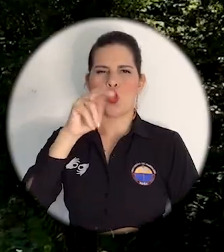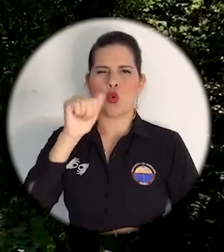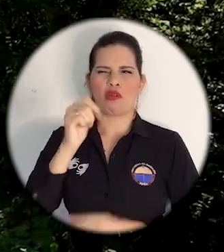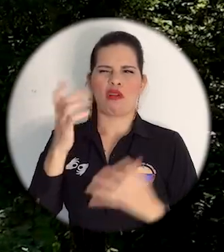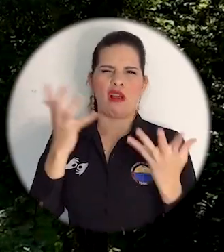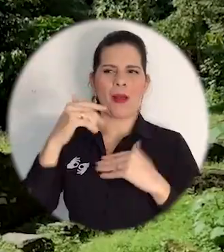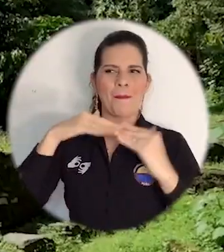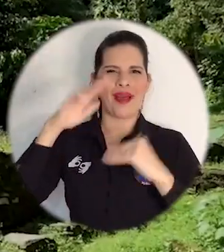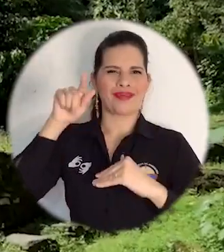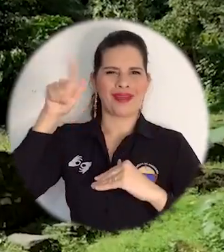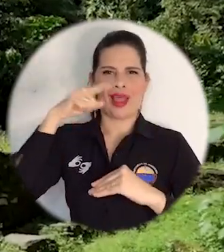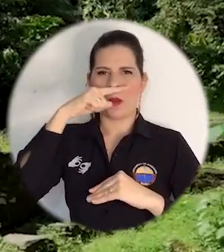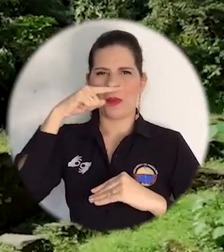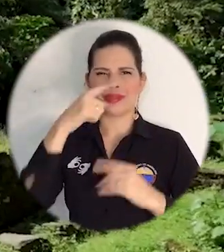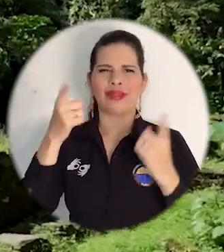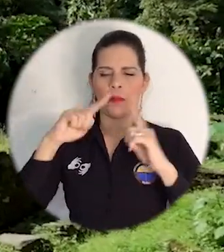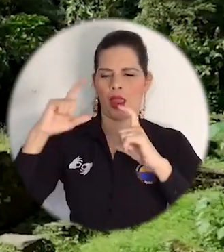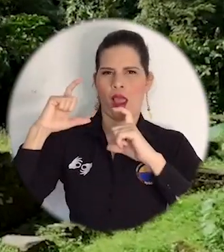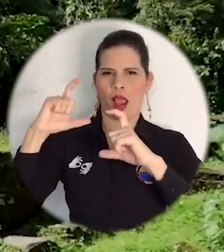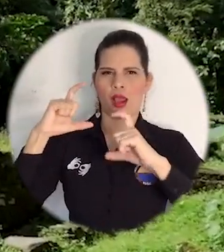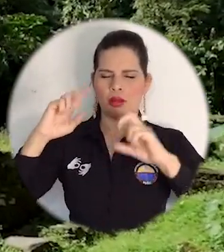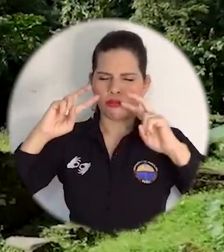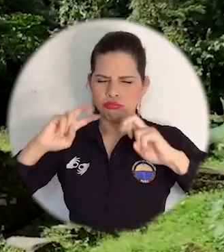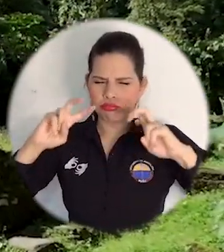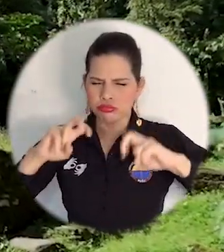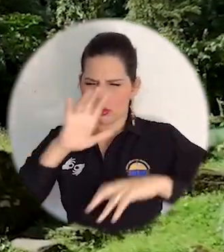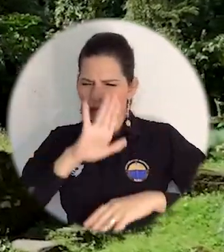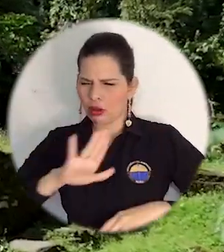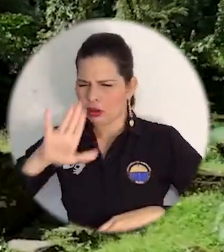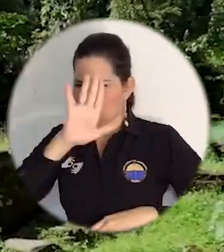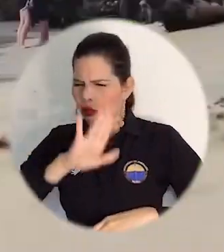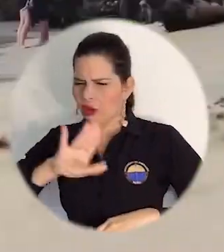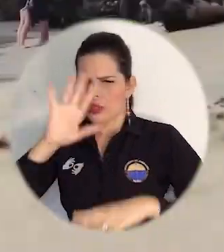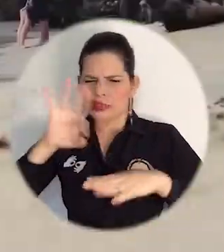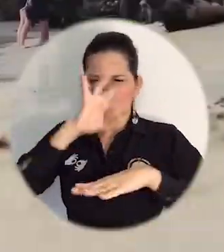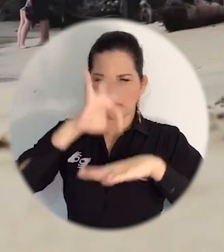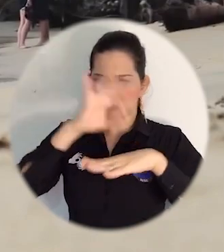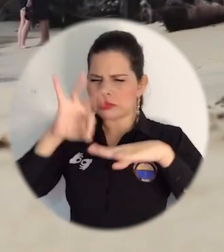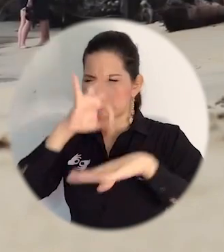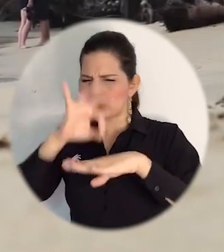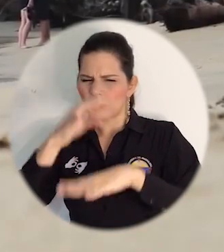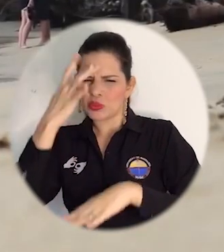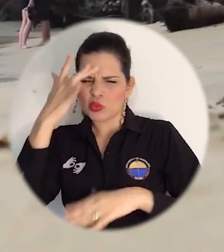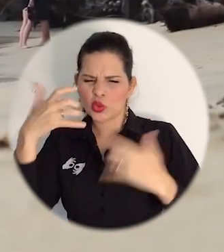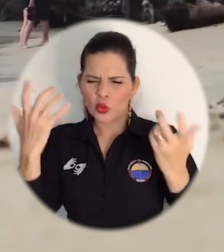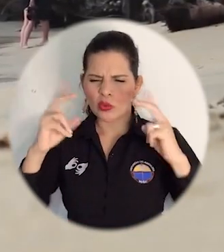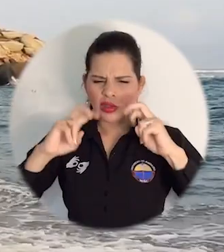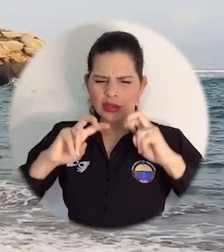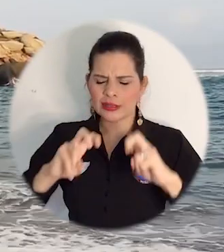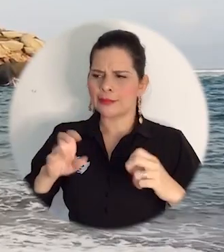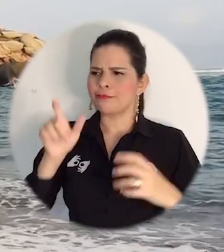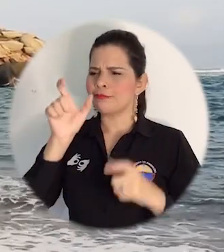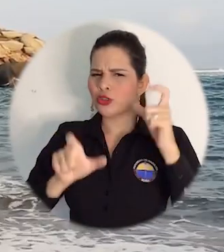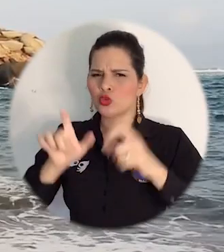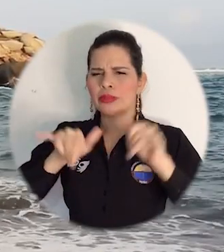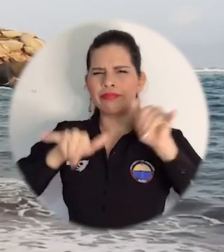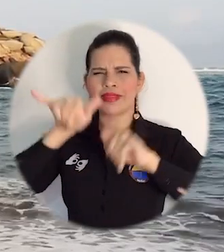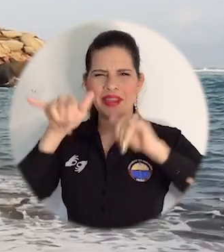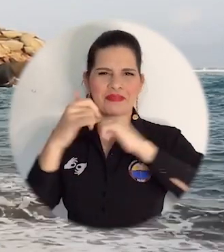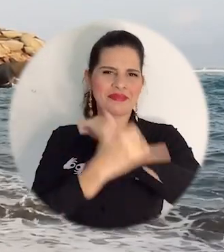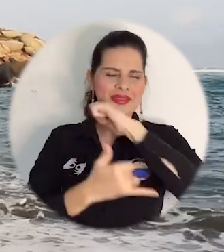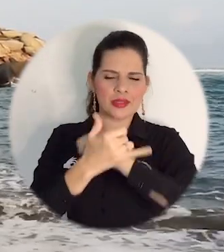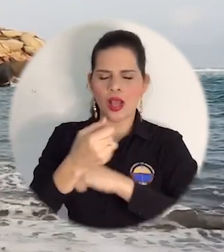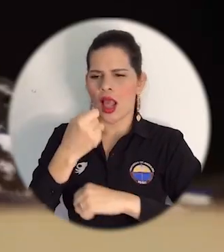específicamente en el departamento de Caquetá, con algunas implicaciones de estas tendencias geográficas para la salud pública y la medicina del viajero,